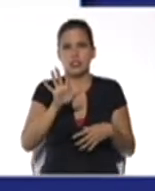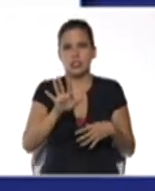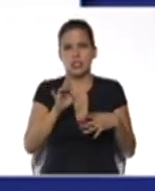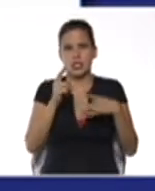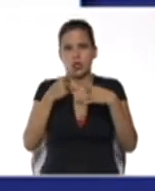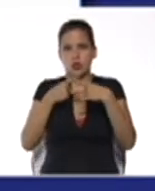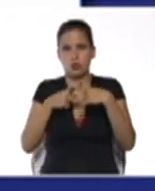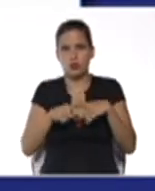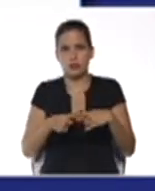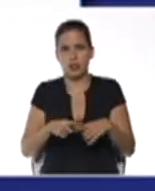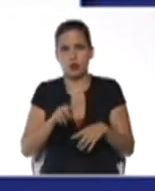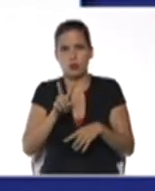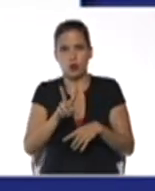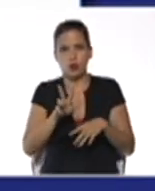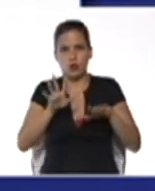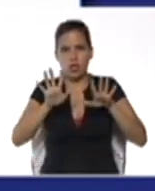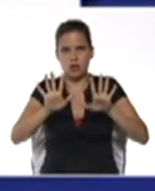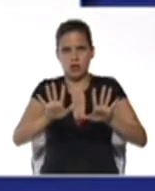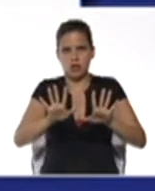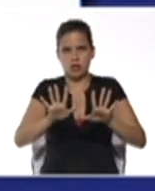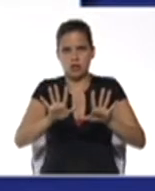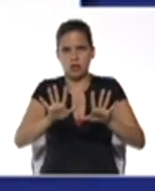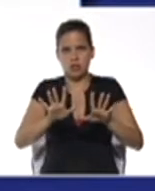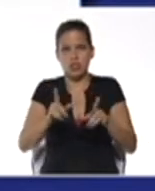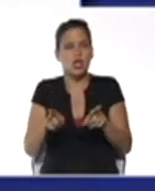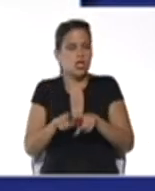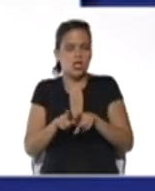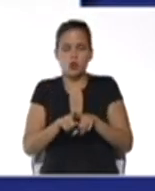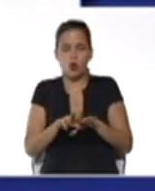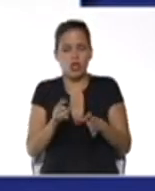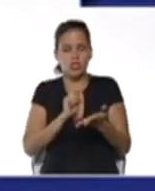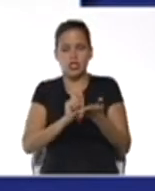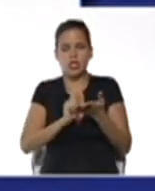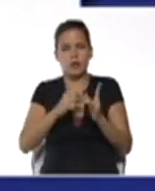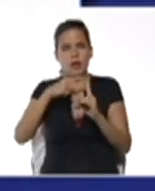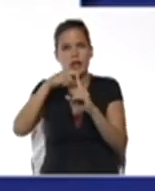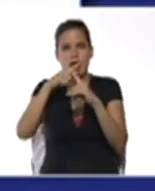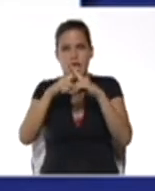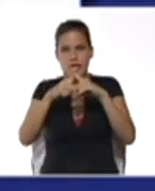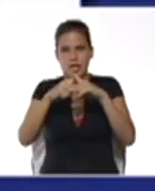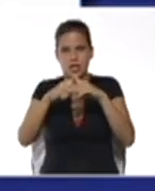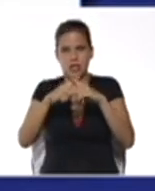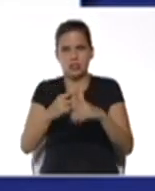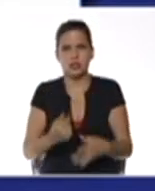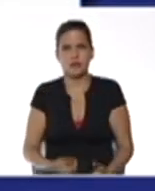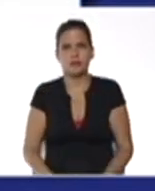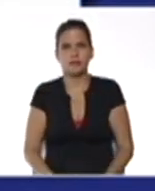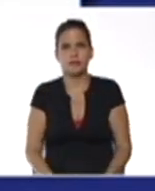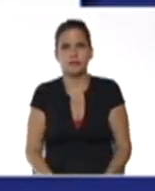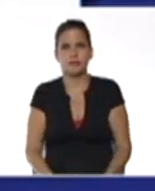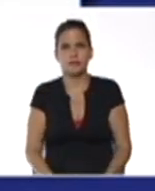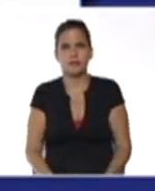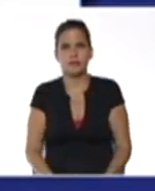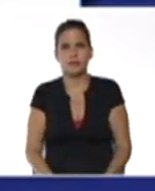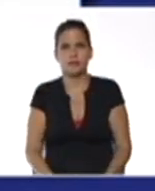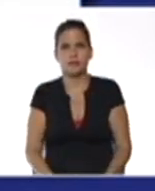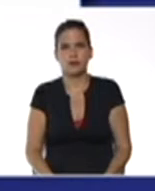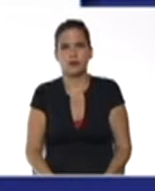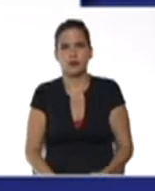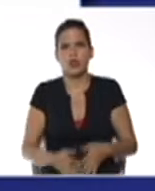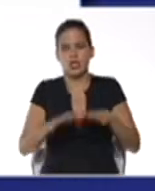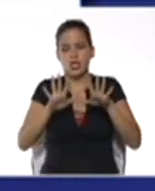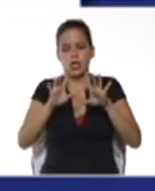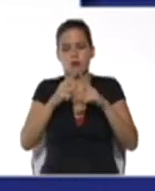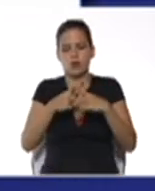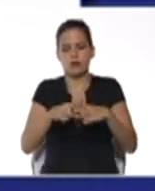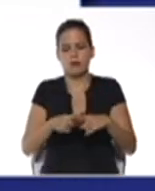Multiplicamos los coeficientes, 5 por 2, 10. Prevaleciendo la x, obteniendo la línea en color morado, 10 por x, más 15.